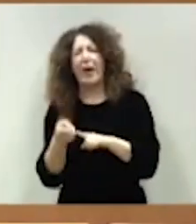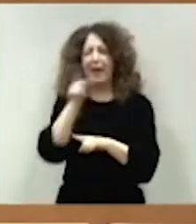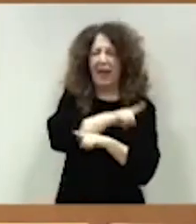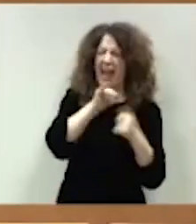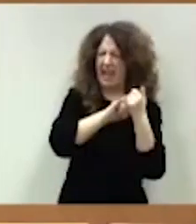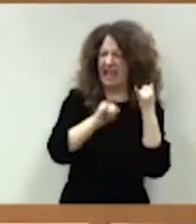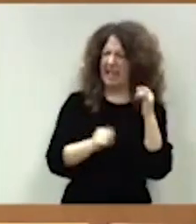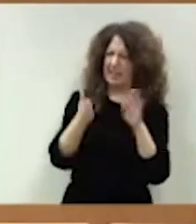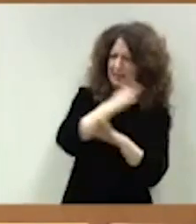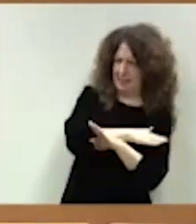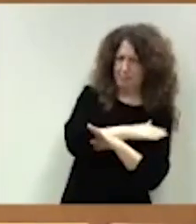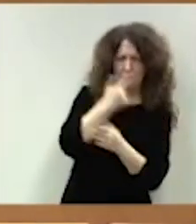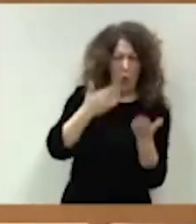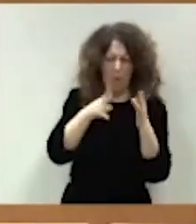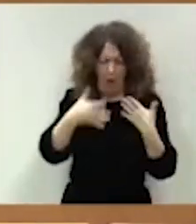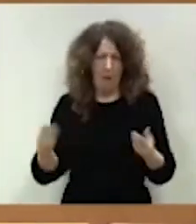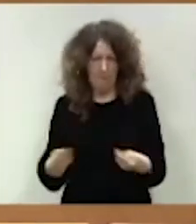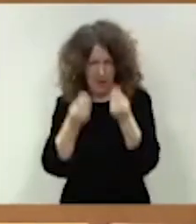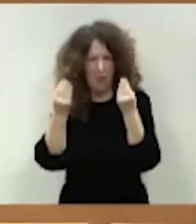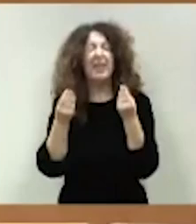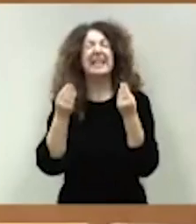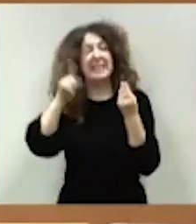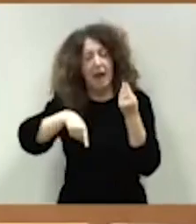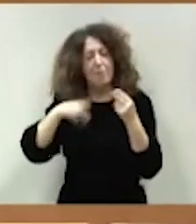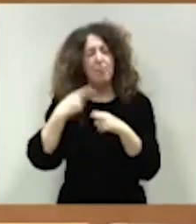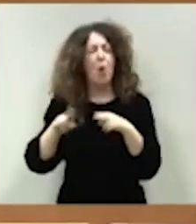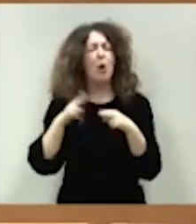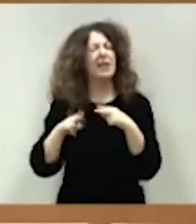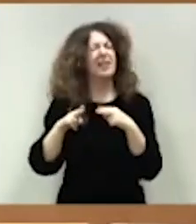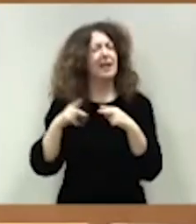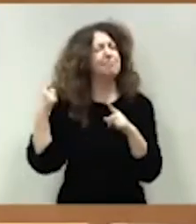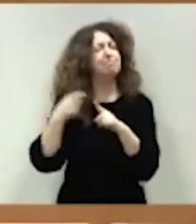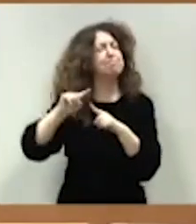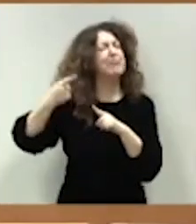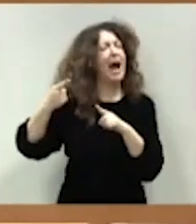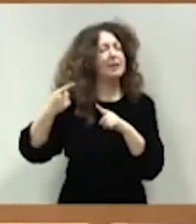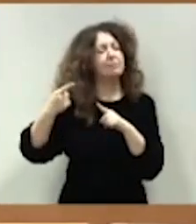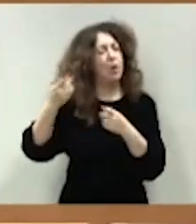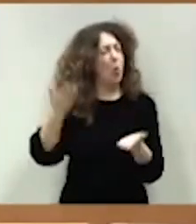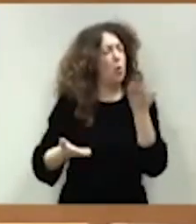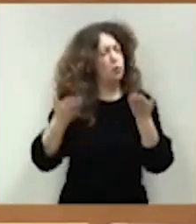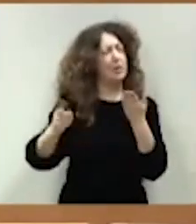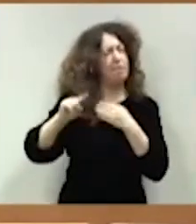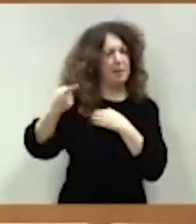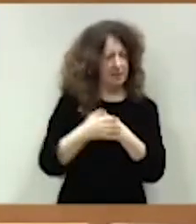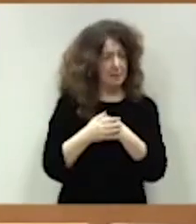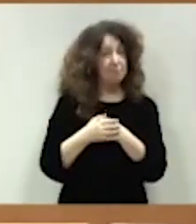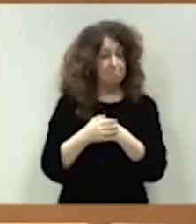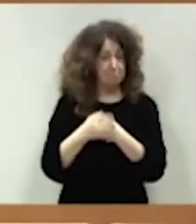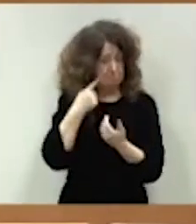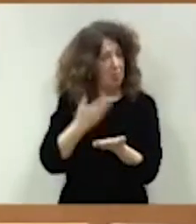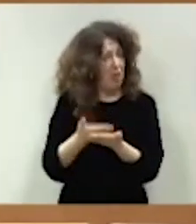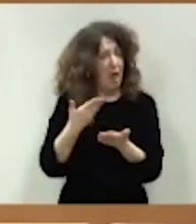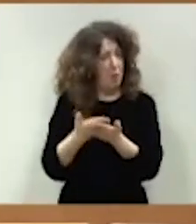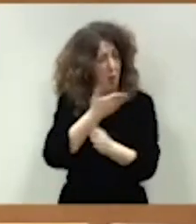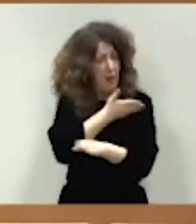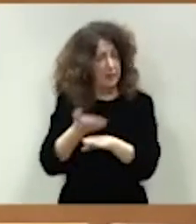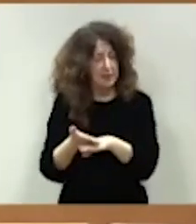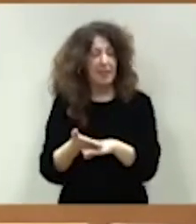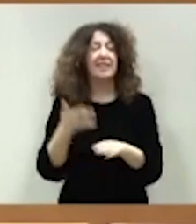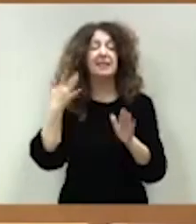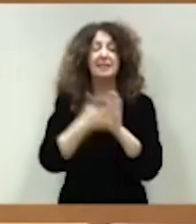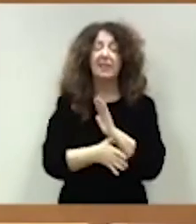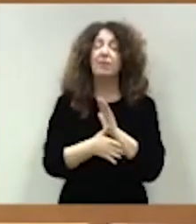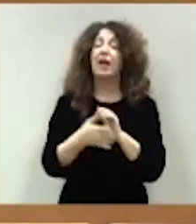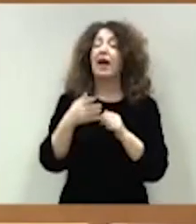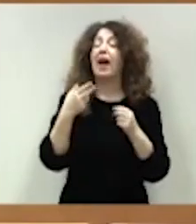pero sobre todo una política más justa. Hemos demostrado que es posible y compatible la reducción del déficit